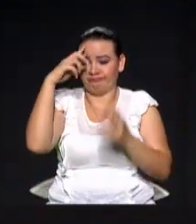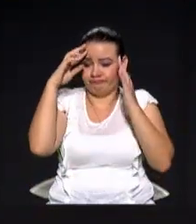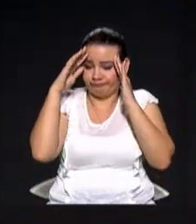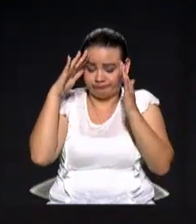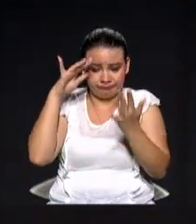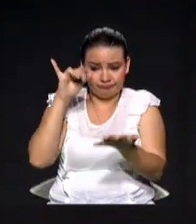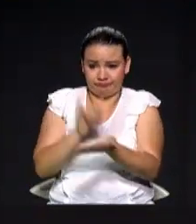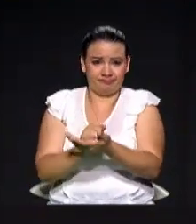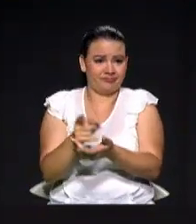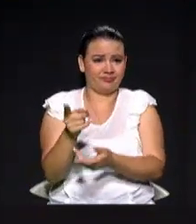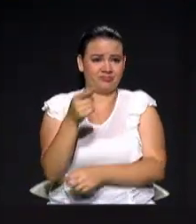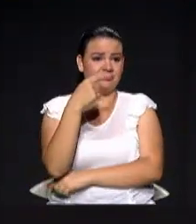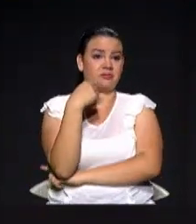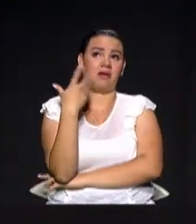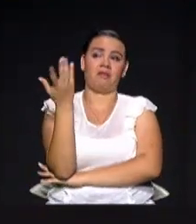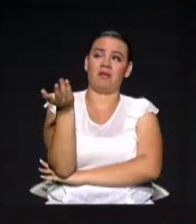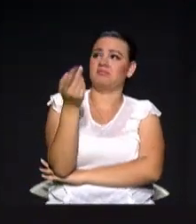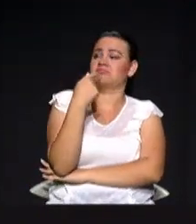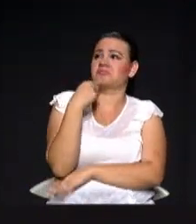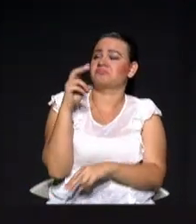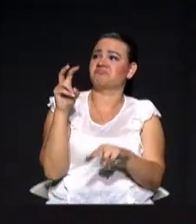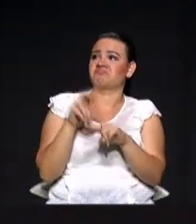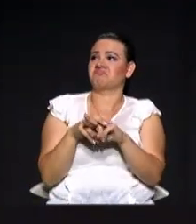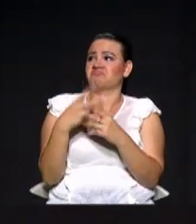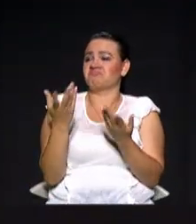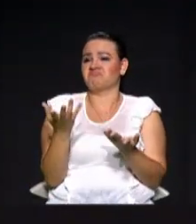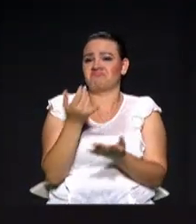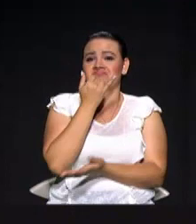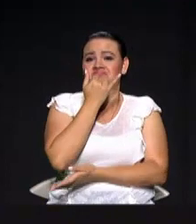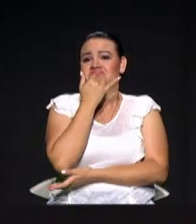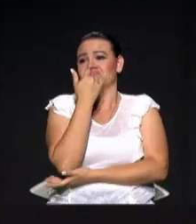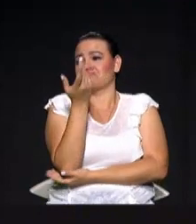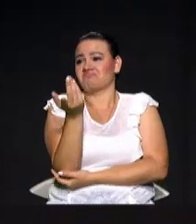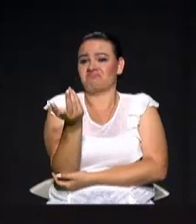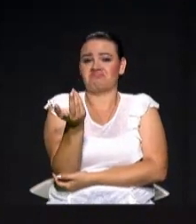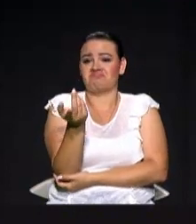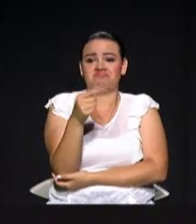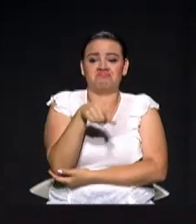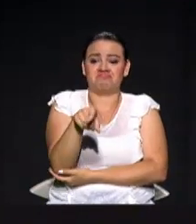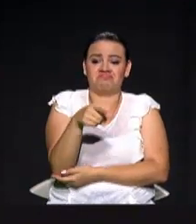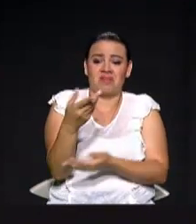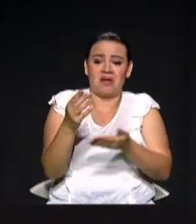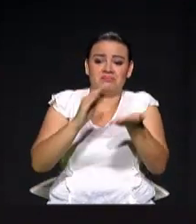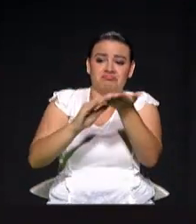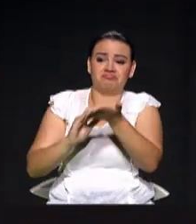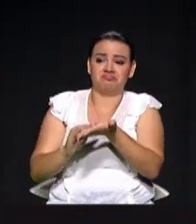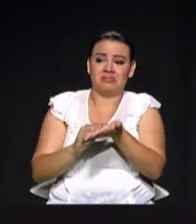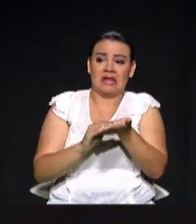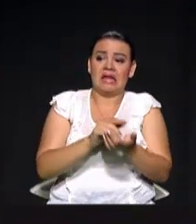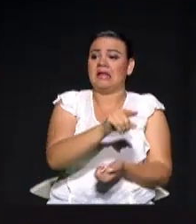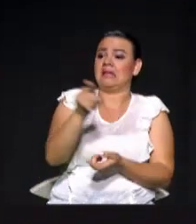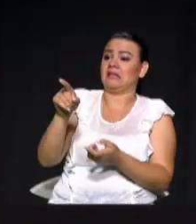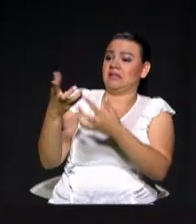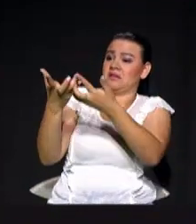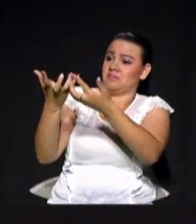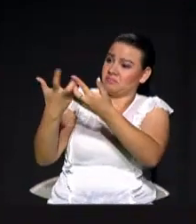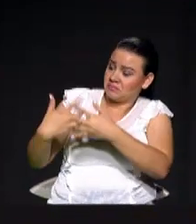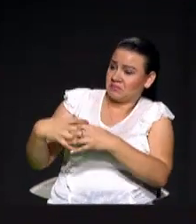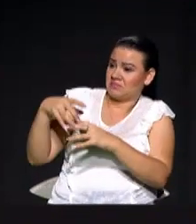hacer. Vamos a ver qué sucedió realmente y cómo vamos a apretarle el cinturón a aquellos que se quieren quedar